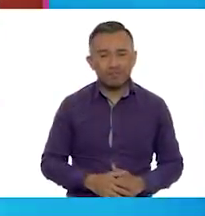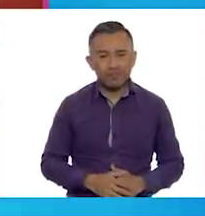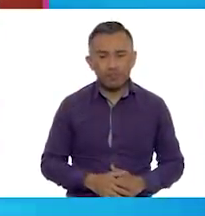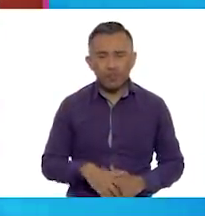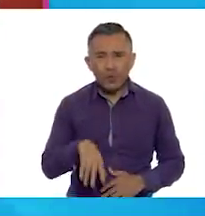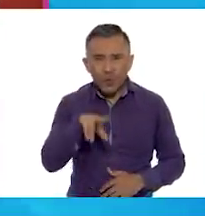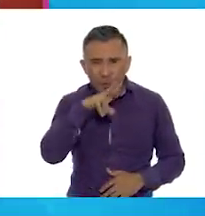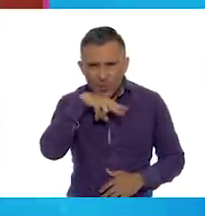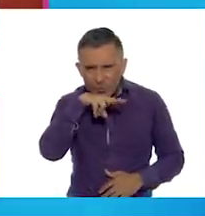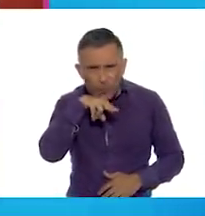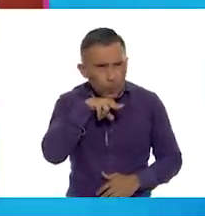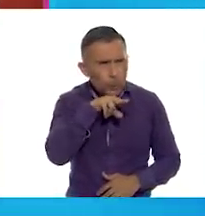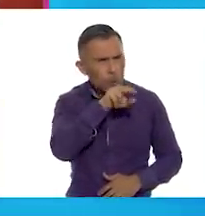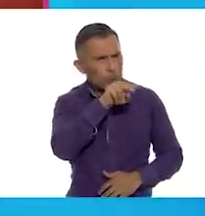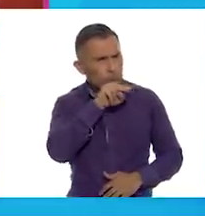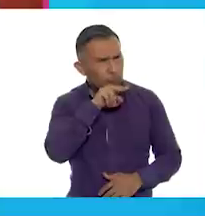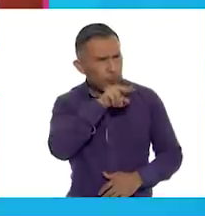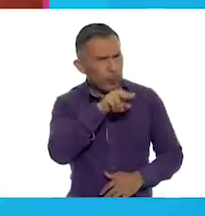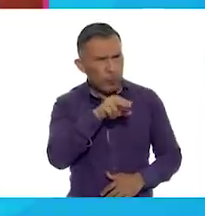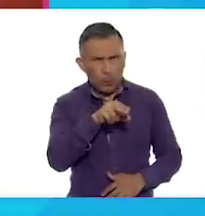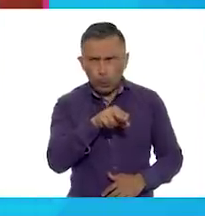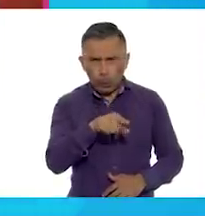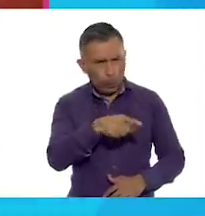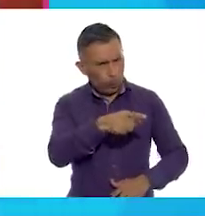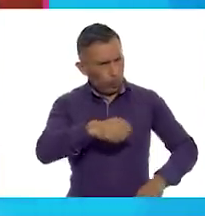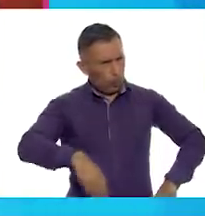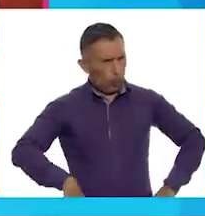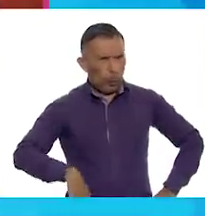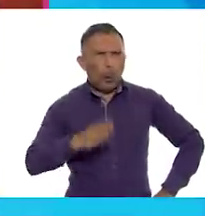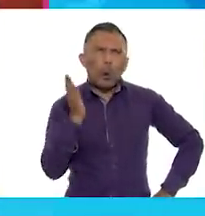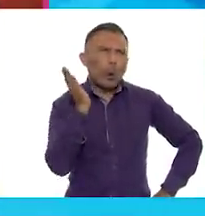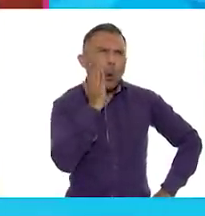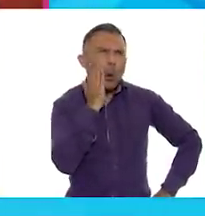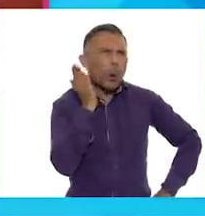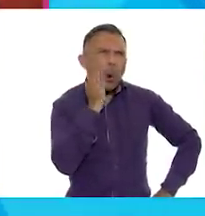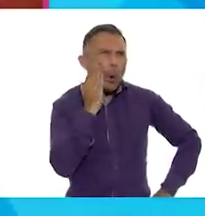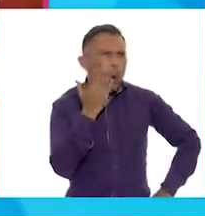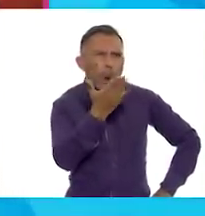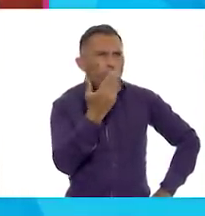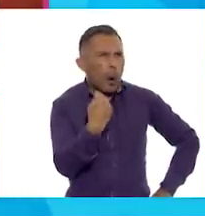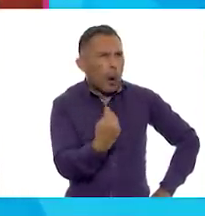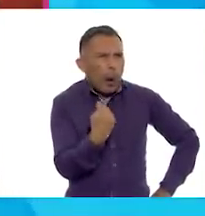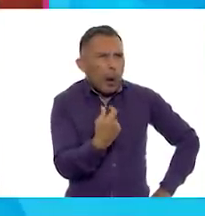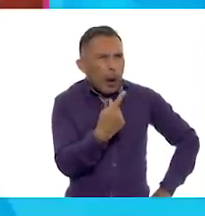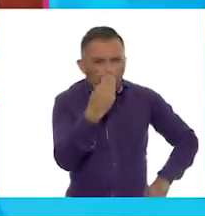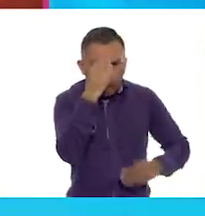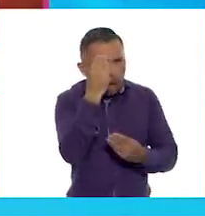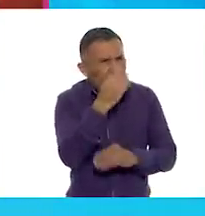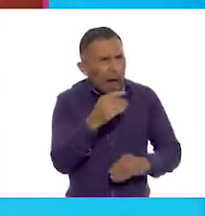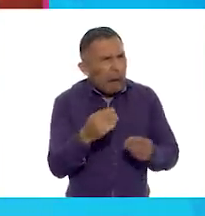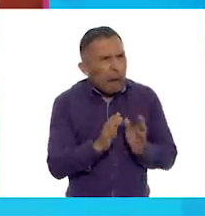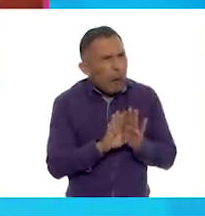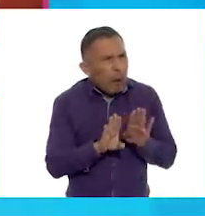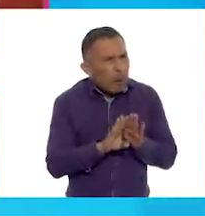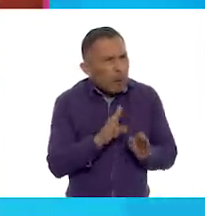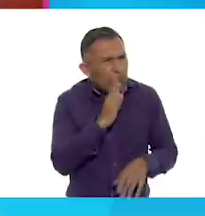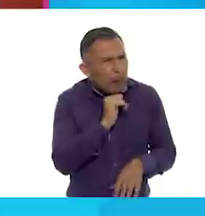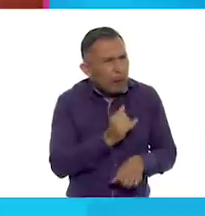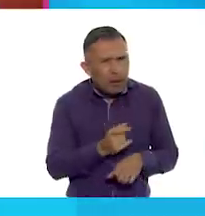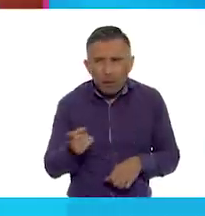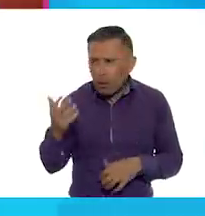¿Cómo se puede tener tanta cara dura? ¡No! ¡No me lo puedo creer! Dijo la mona.